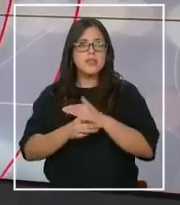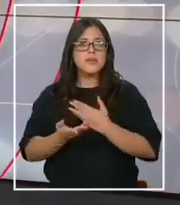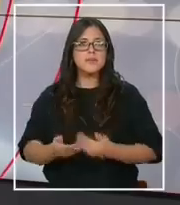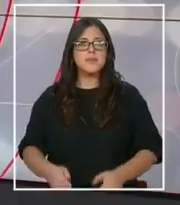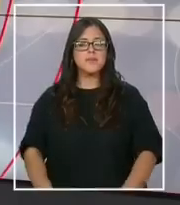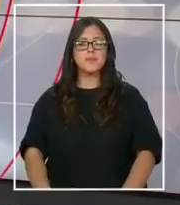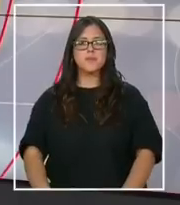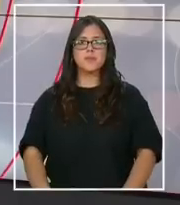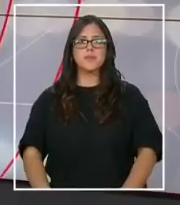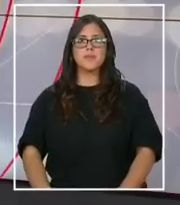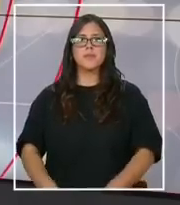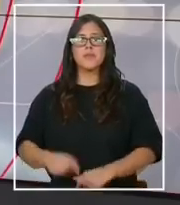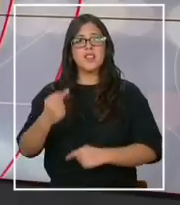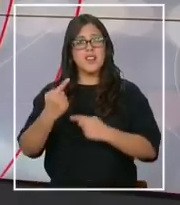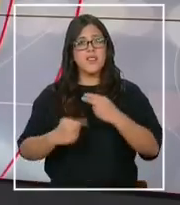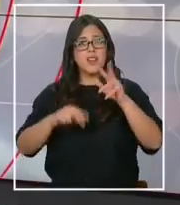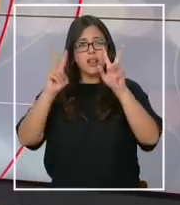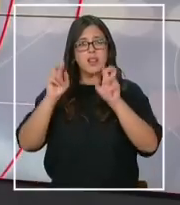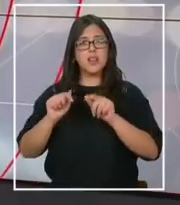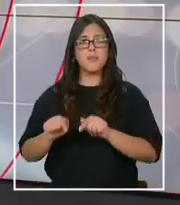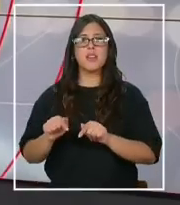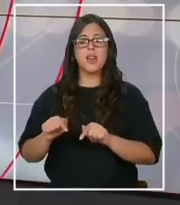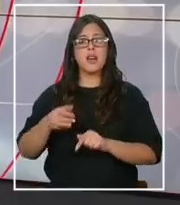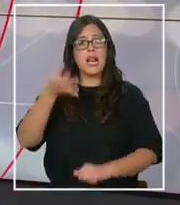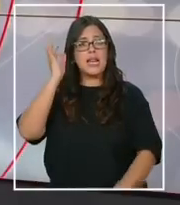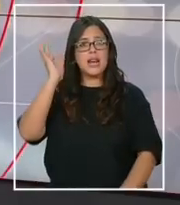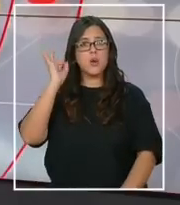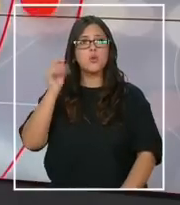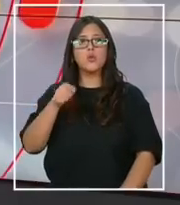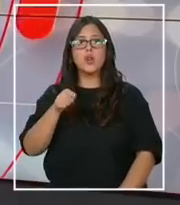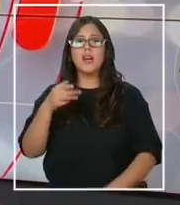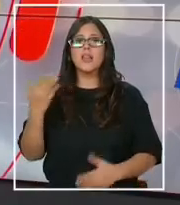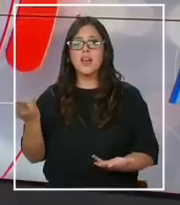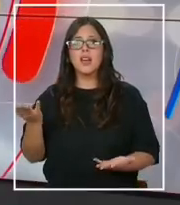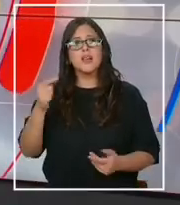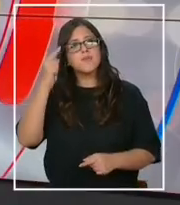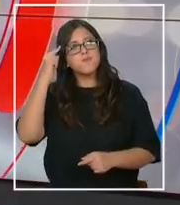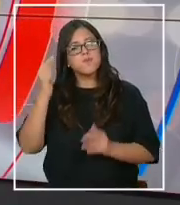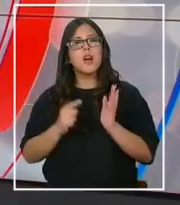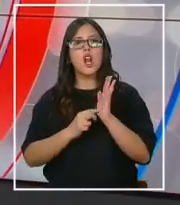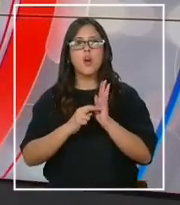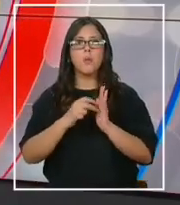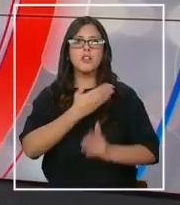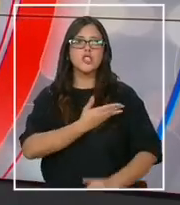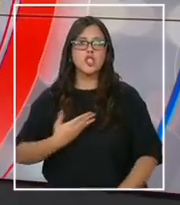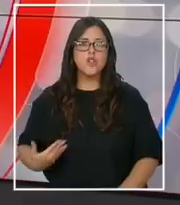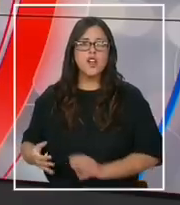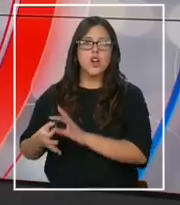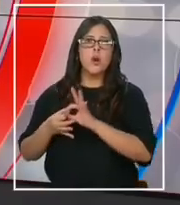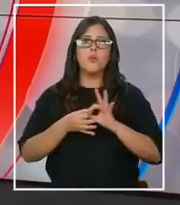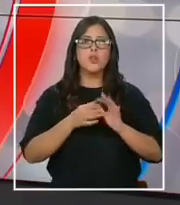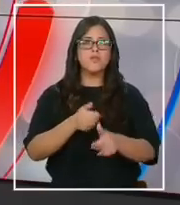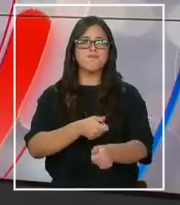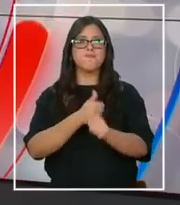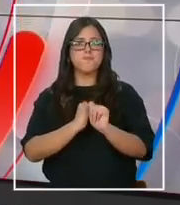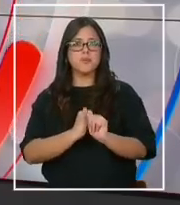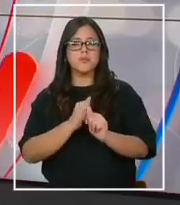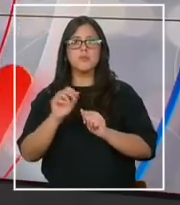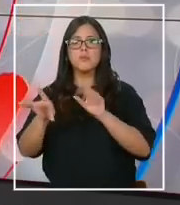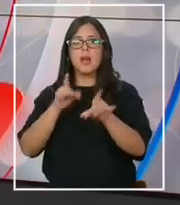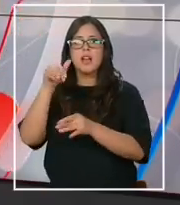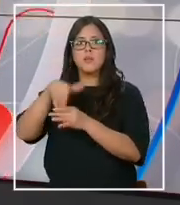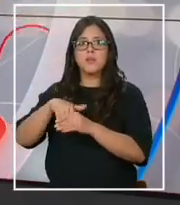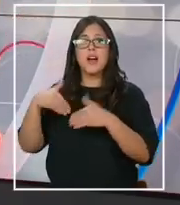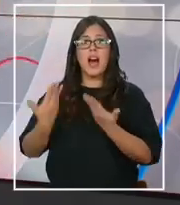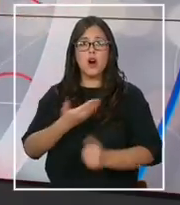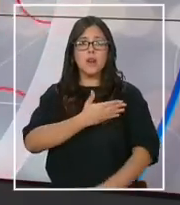Bueno, y varias lecciones se sacaron en este conclave en donde se proyectaron los pasos del gobierno tras la derrota electoral. Vamos al